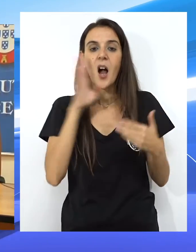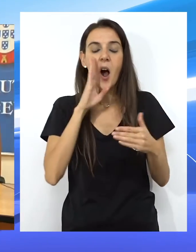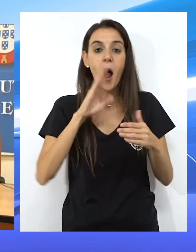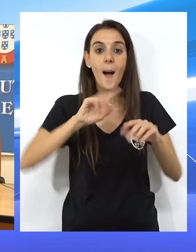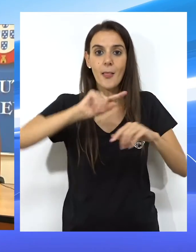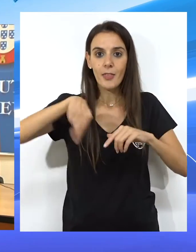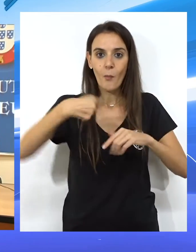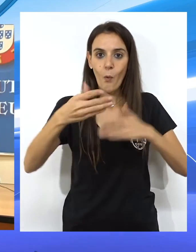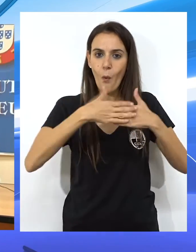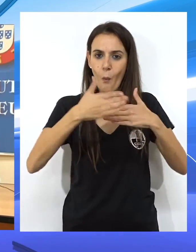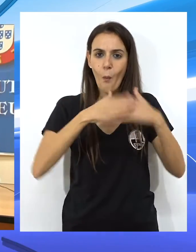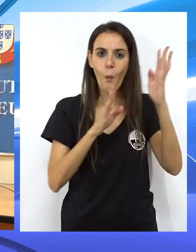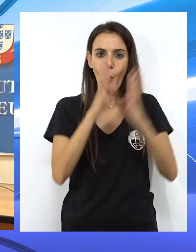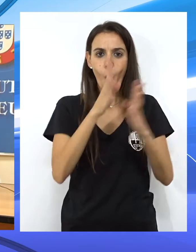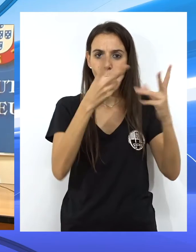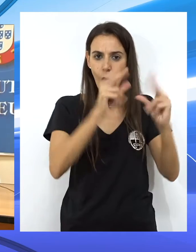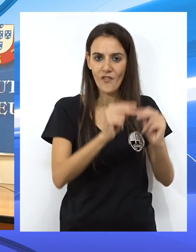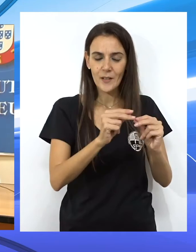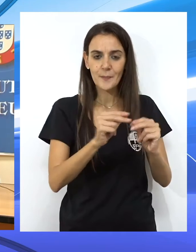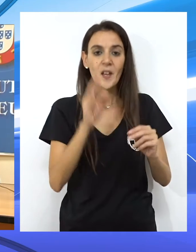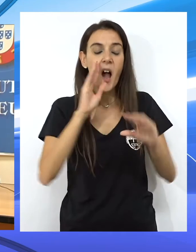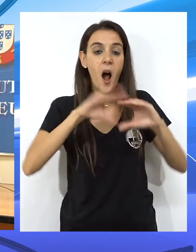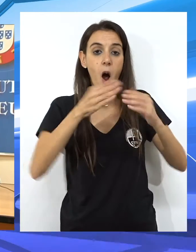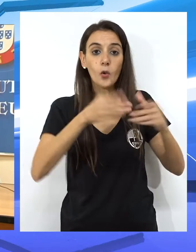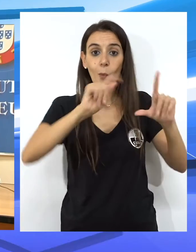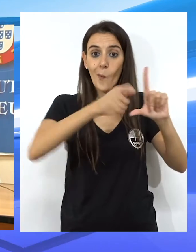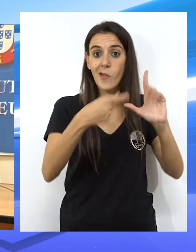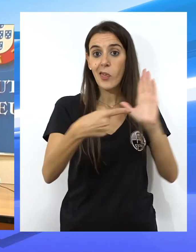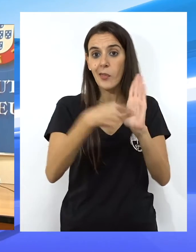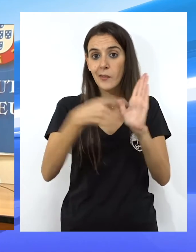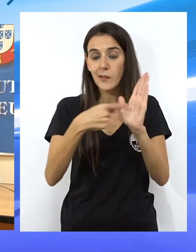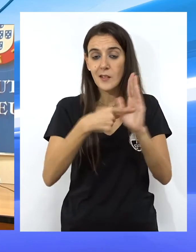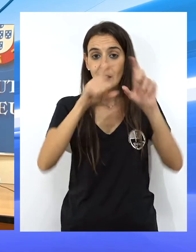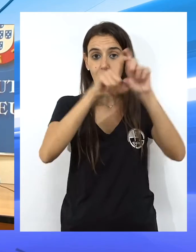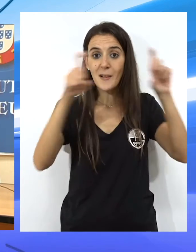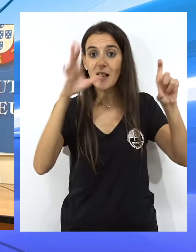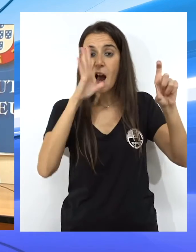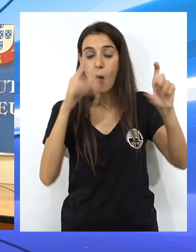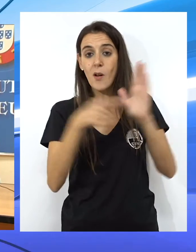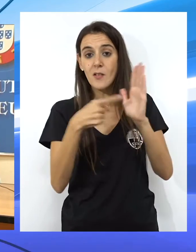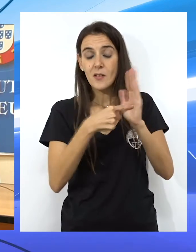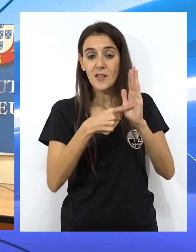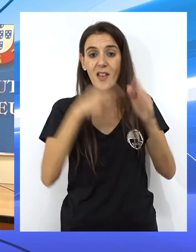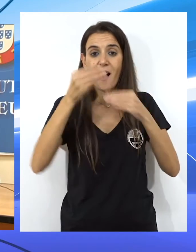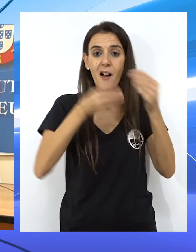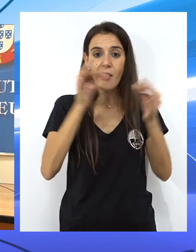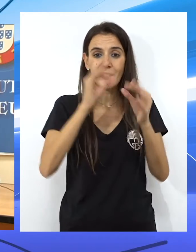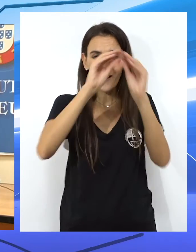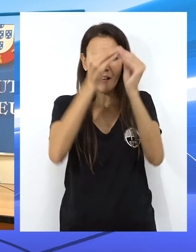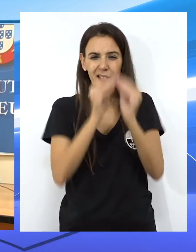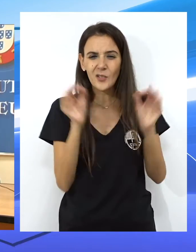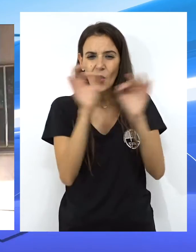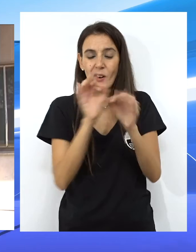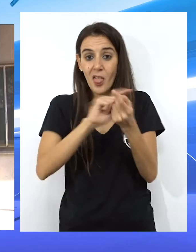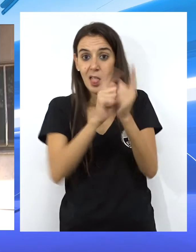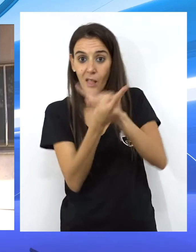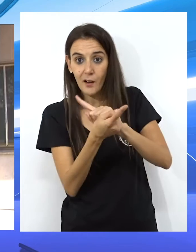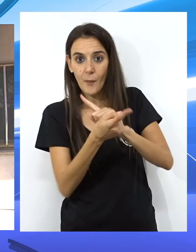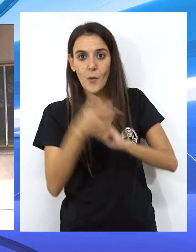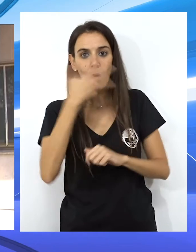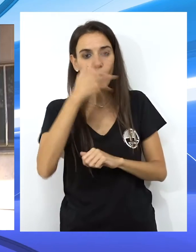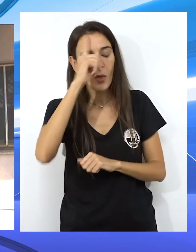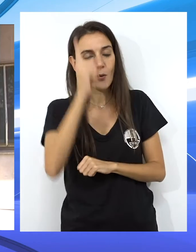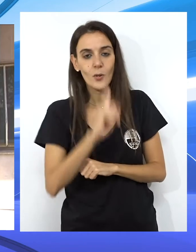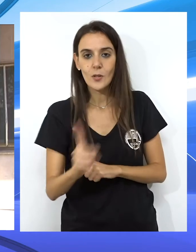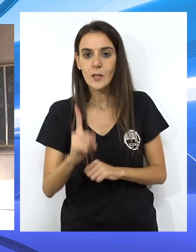este bloque después del incendio. Esta formación afirma que Ascensa no ha realizado ningún movimiento para su cambio, por lo que se